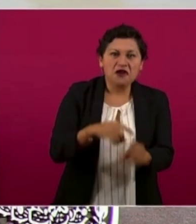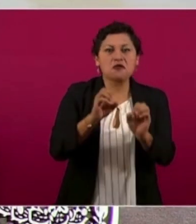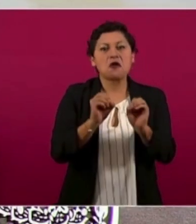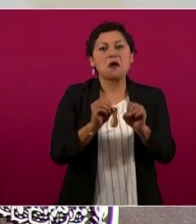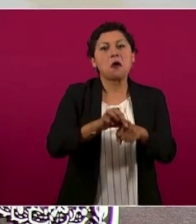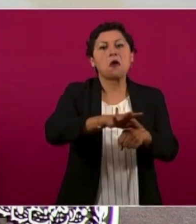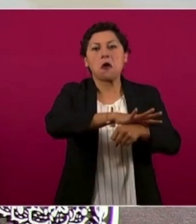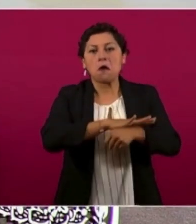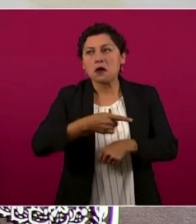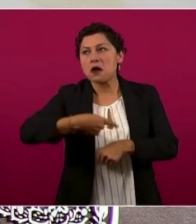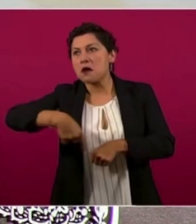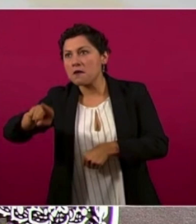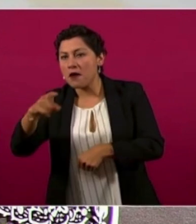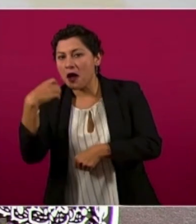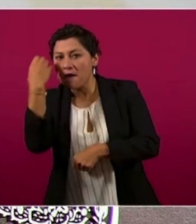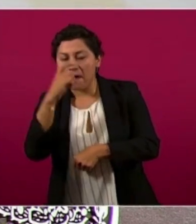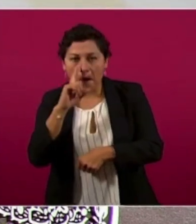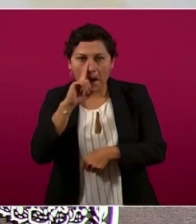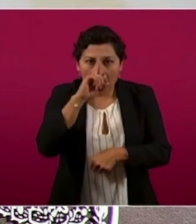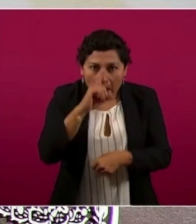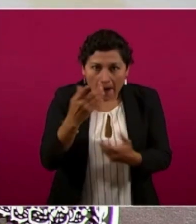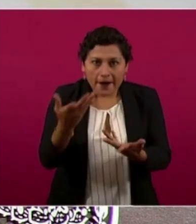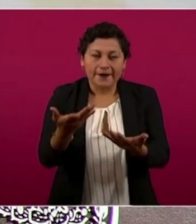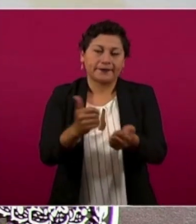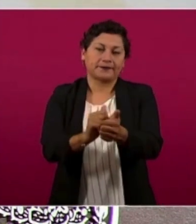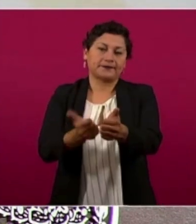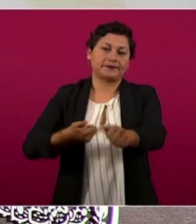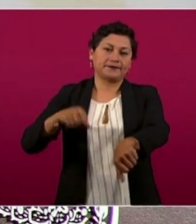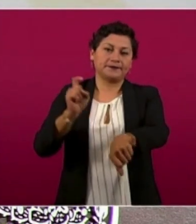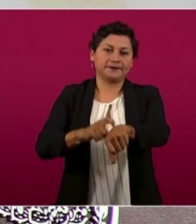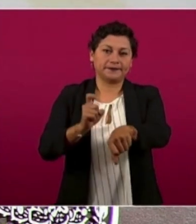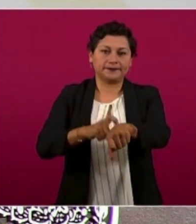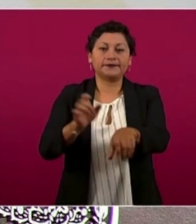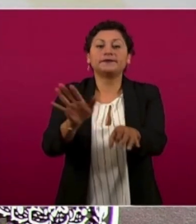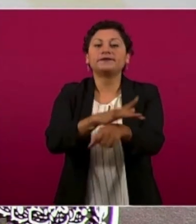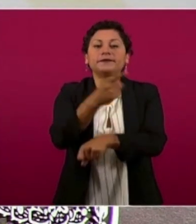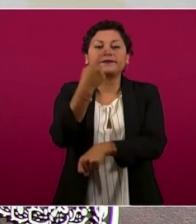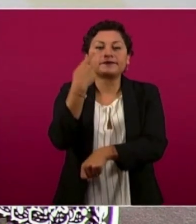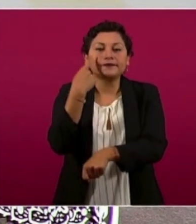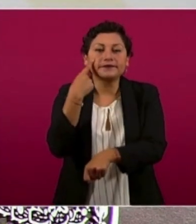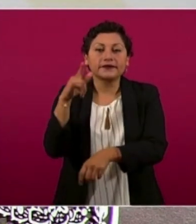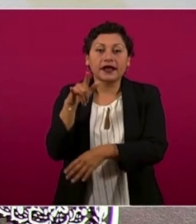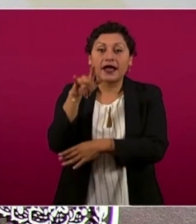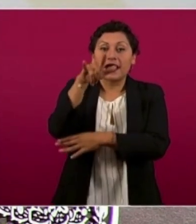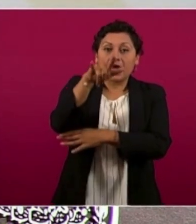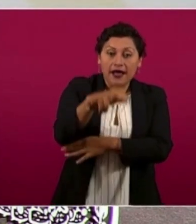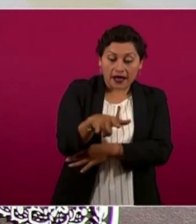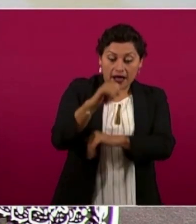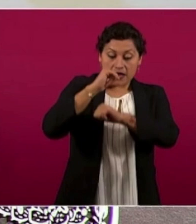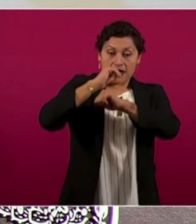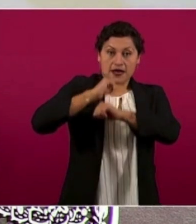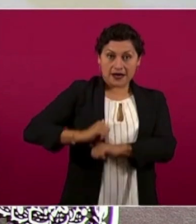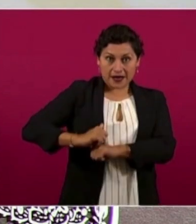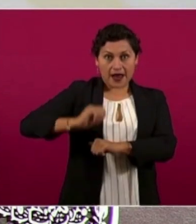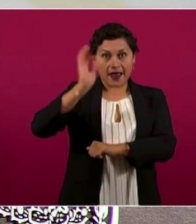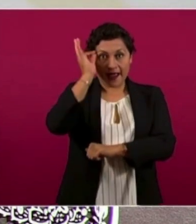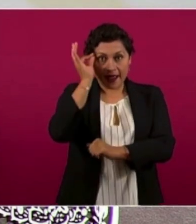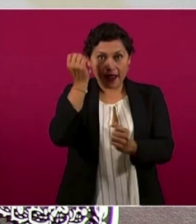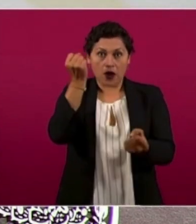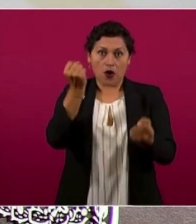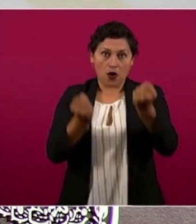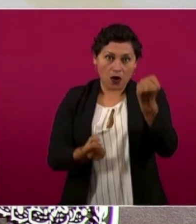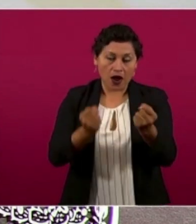que falte no sale el vuelo, tienen que buscar a quien supla a la sobrecargo o al sobrecargo, que es donde más se